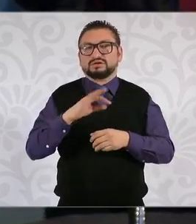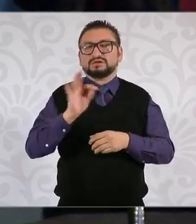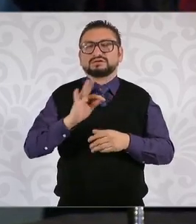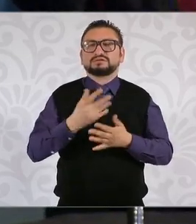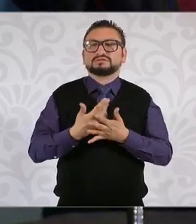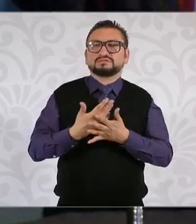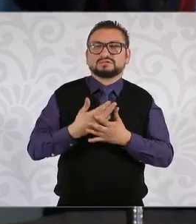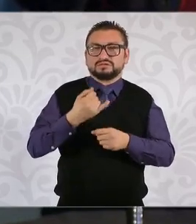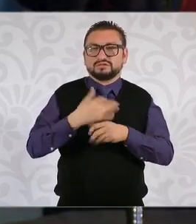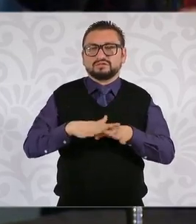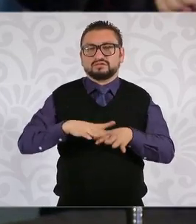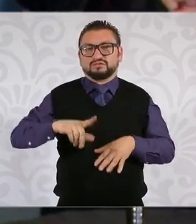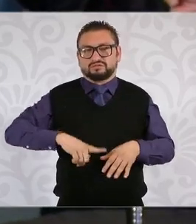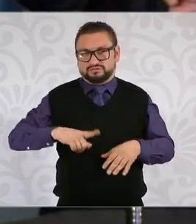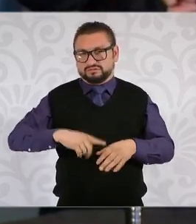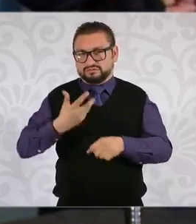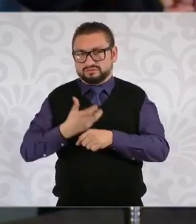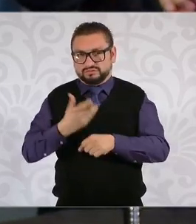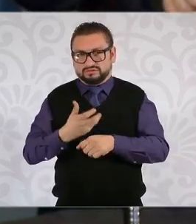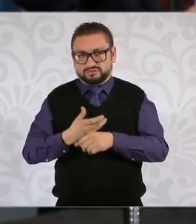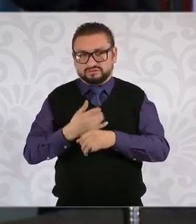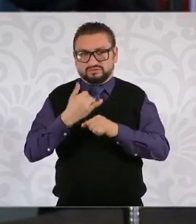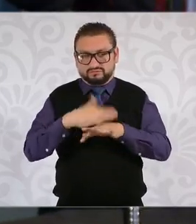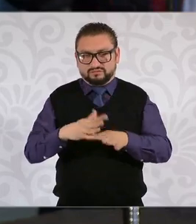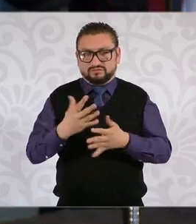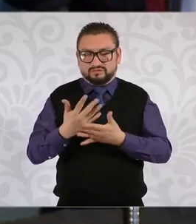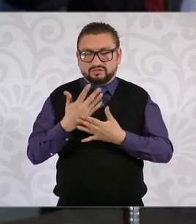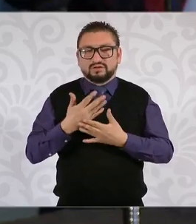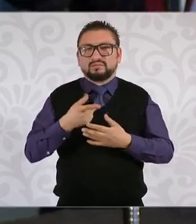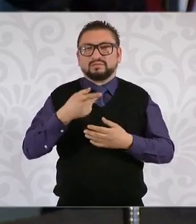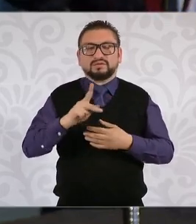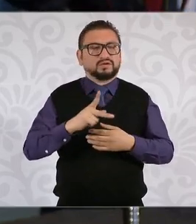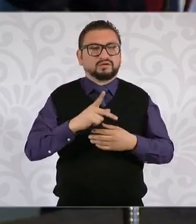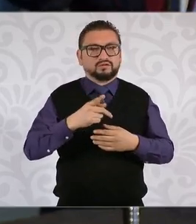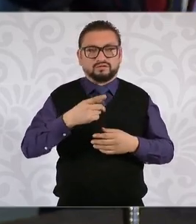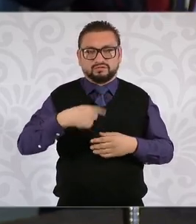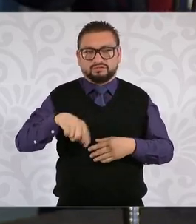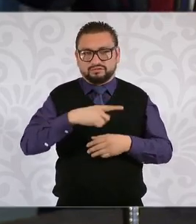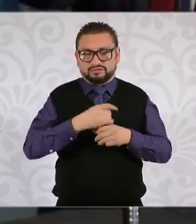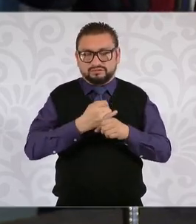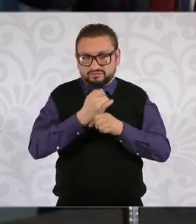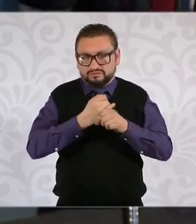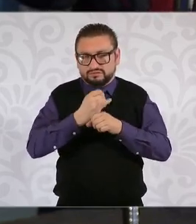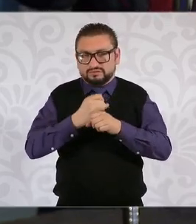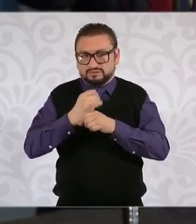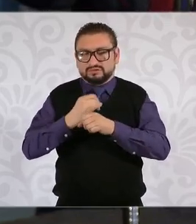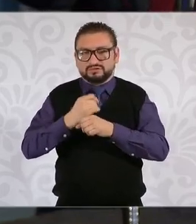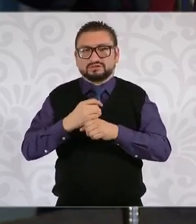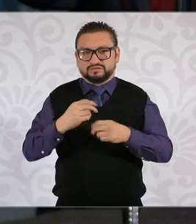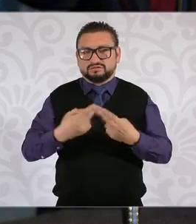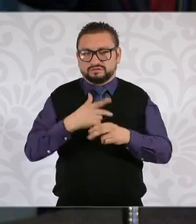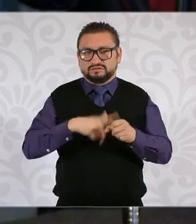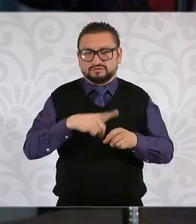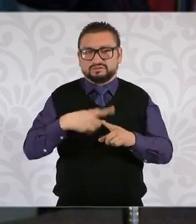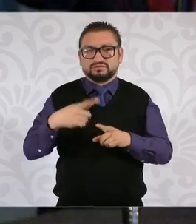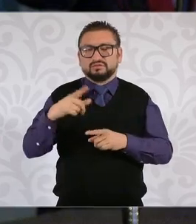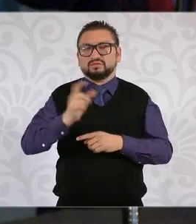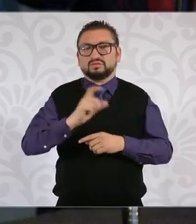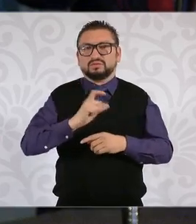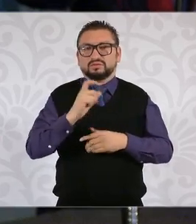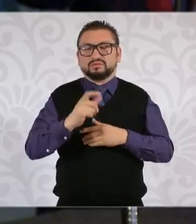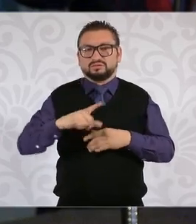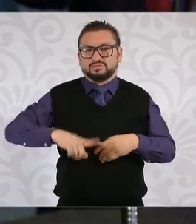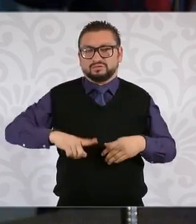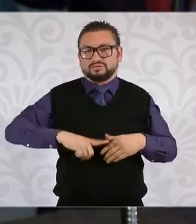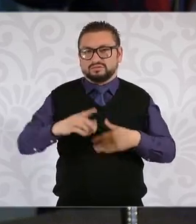espera por parte del gobierno de Estados Unidos en México, hay aparatos de inteligencia, no está el Centro Nacional de Inteligencia. ¿Cuándo se va a presentar por parte